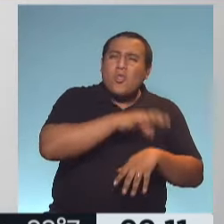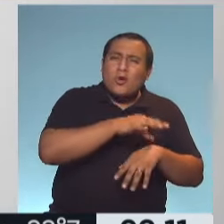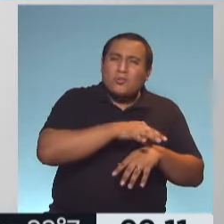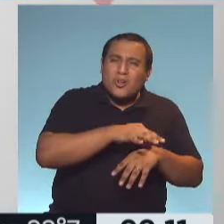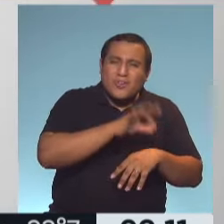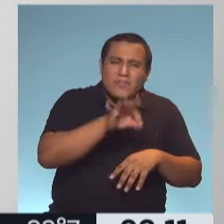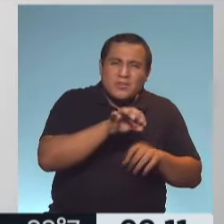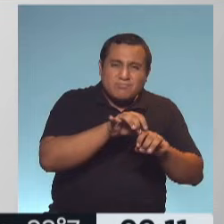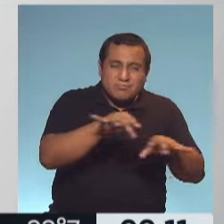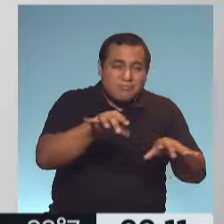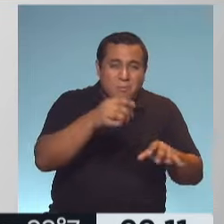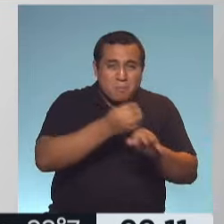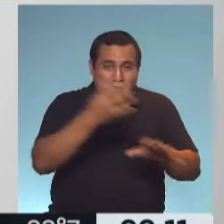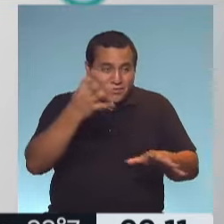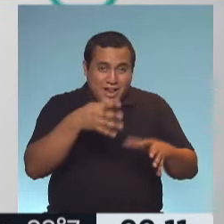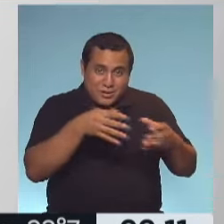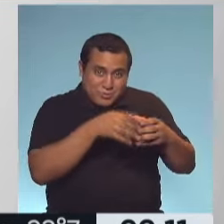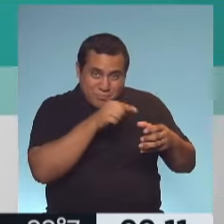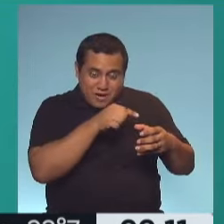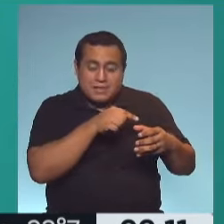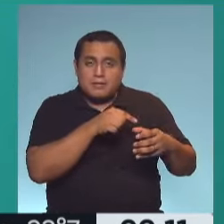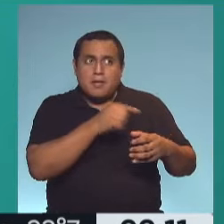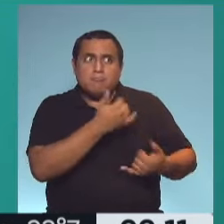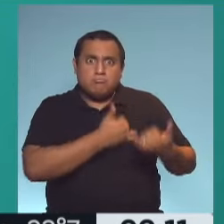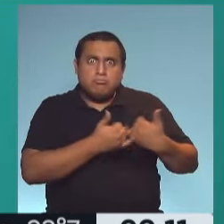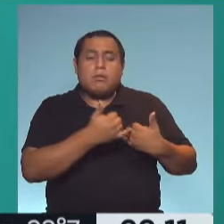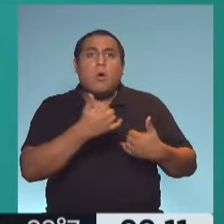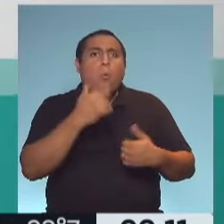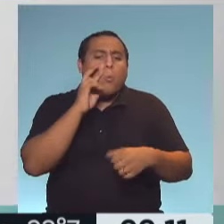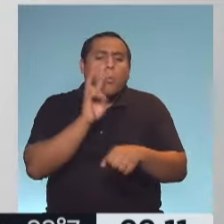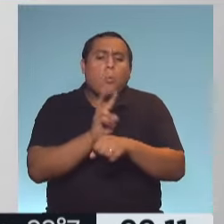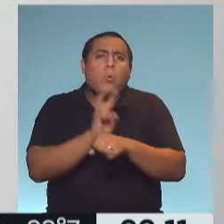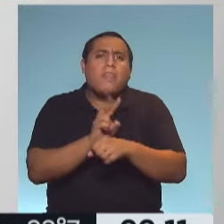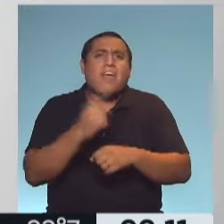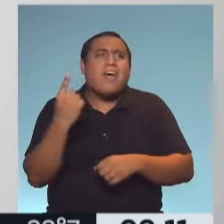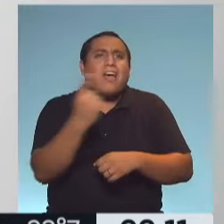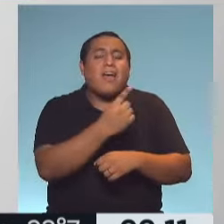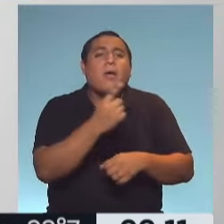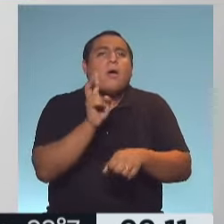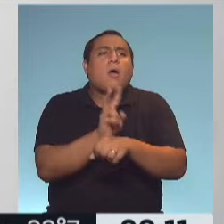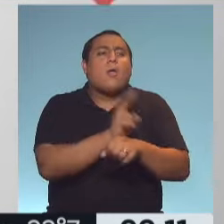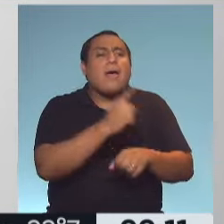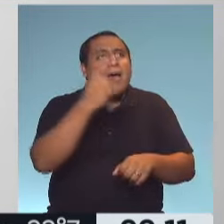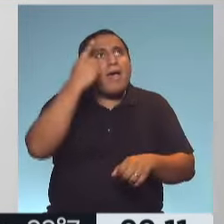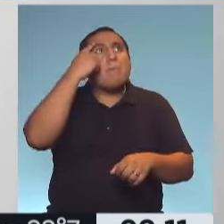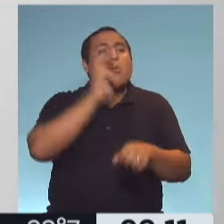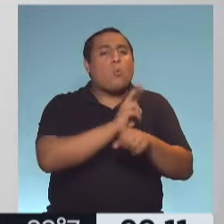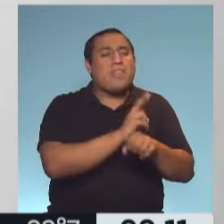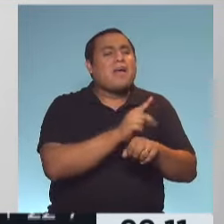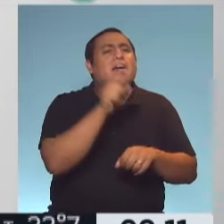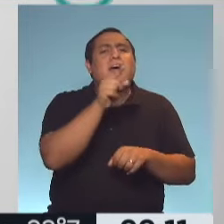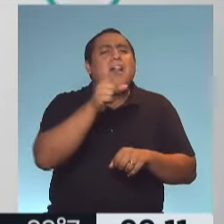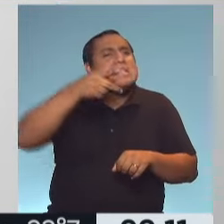referente de la Sociedad Argentina de Infectología y también nos decía, cuidarnos, el cuidado social, concientización. ¿Qué pasa en Chile con la